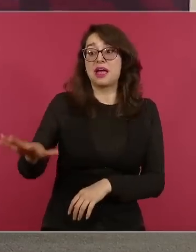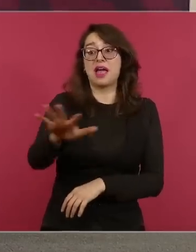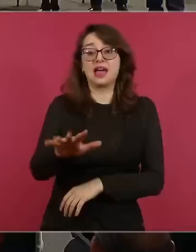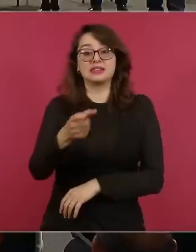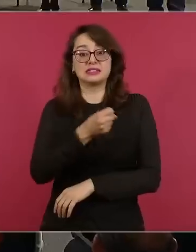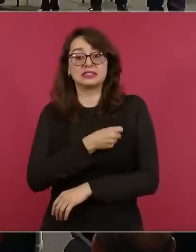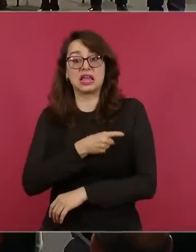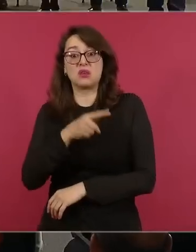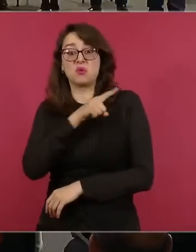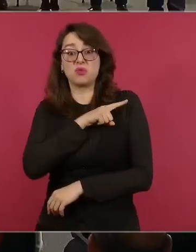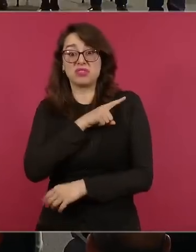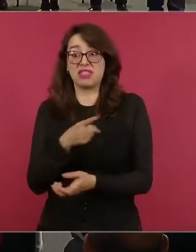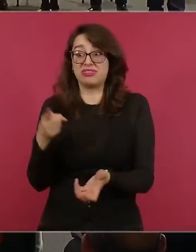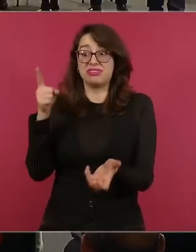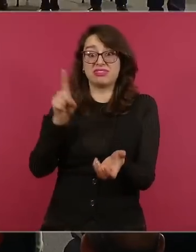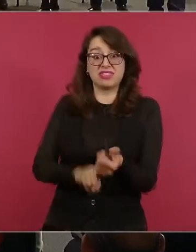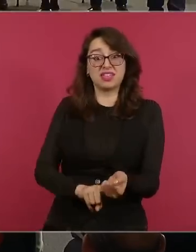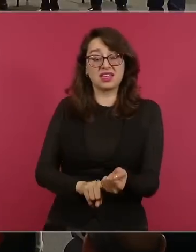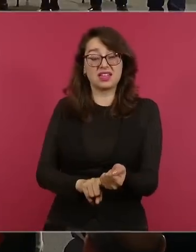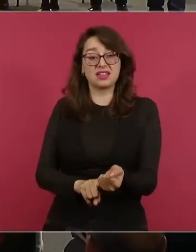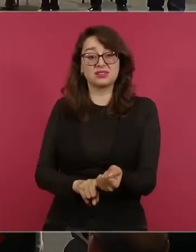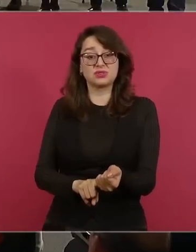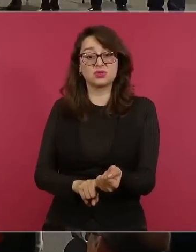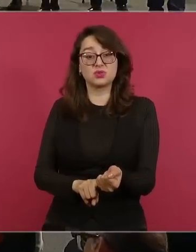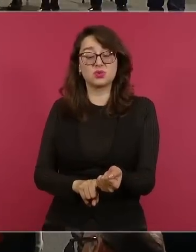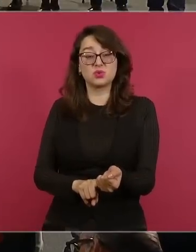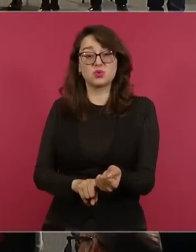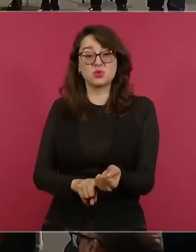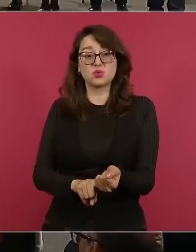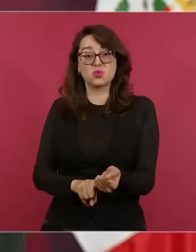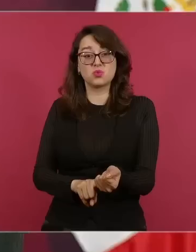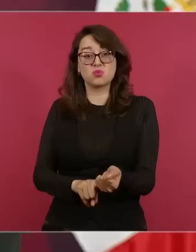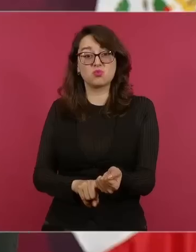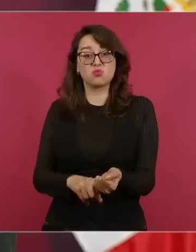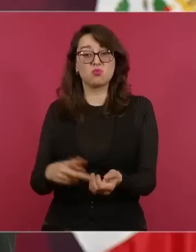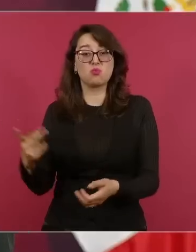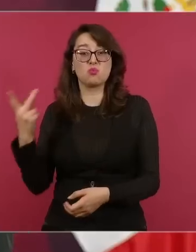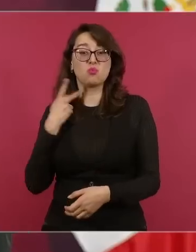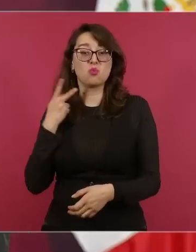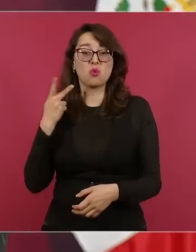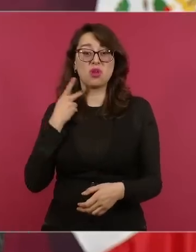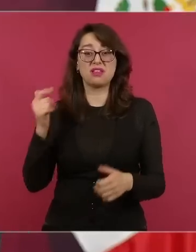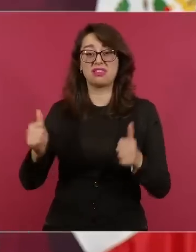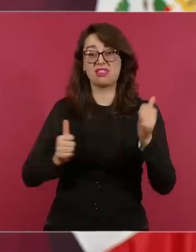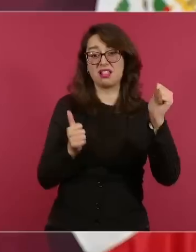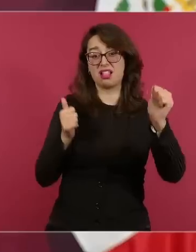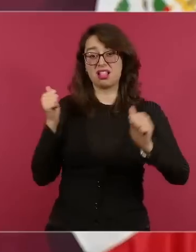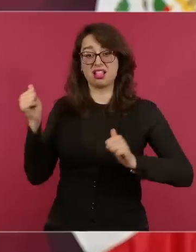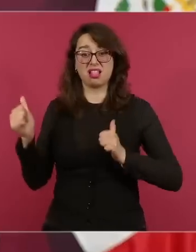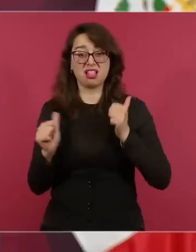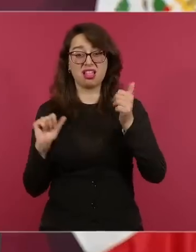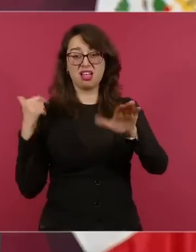de utilizarse con propósitos